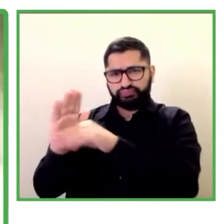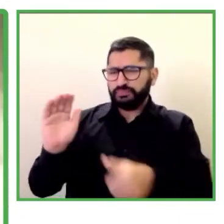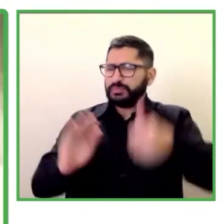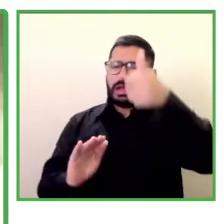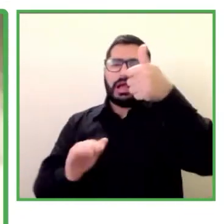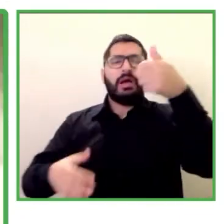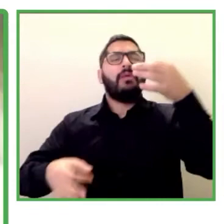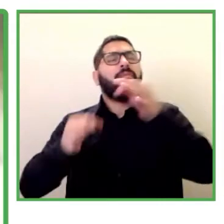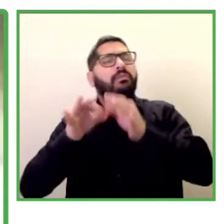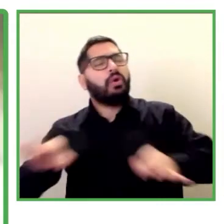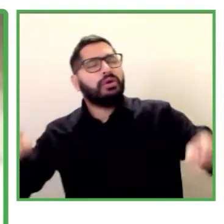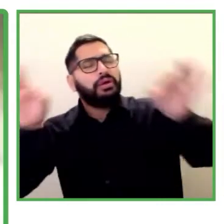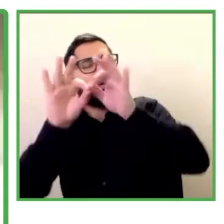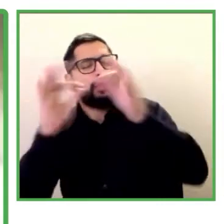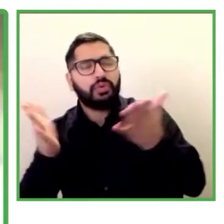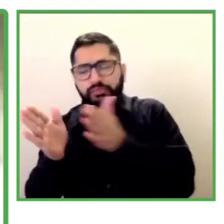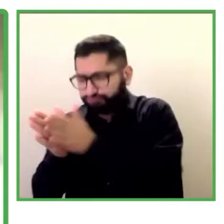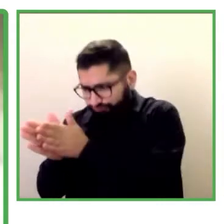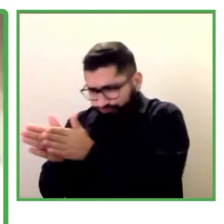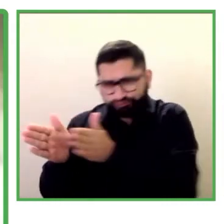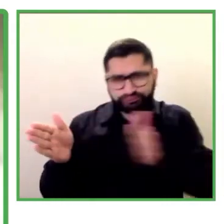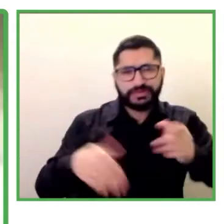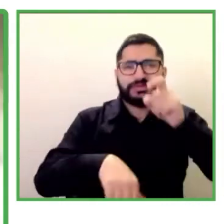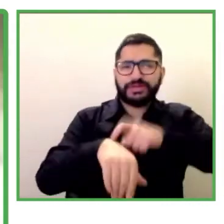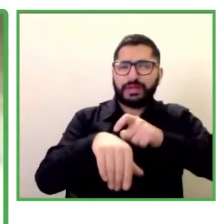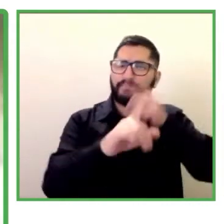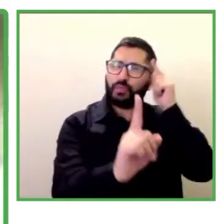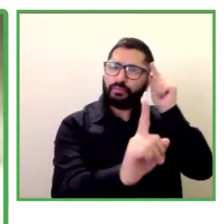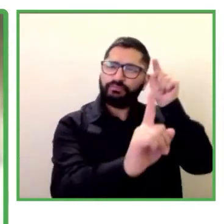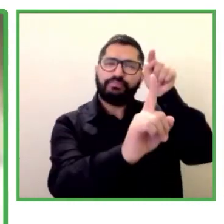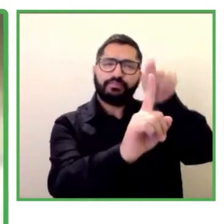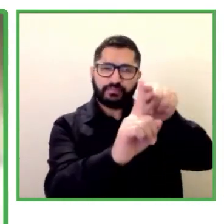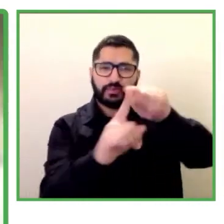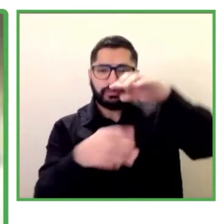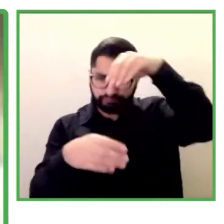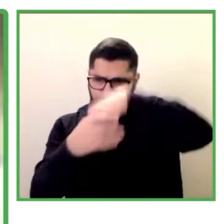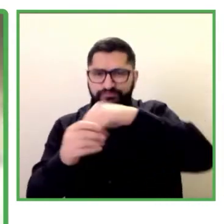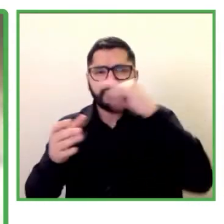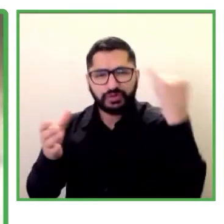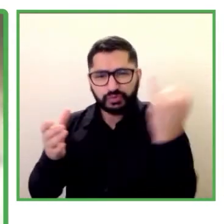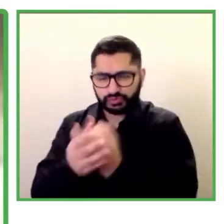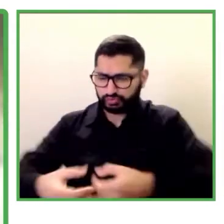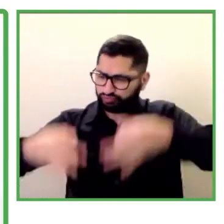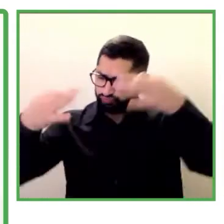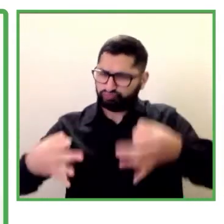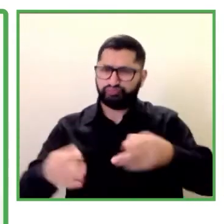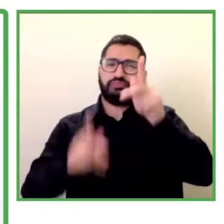principal, la inclusión efectiva de las personas con discapacidad en el mercado laboral.